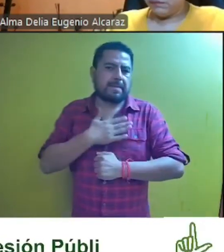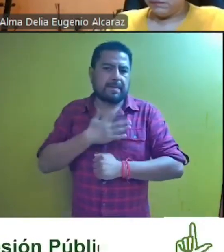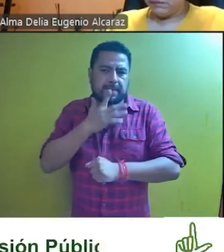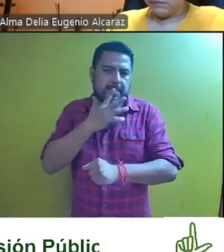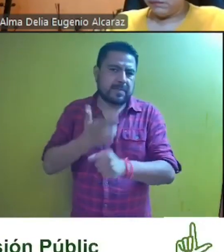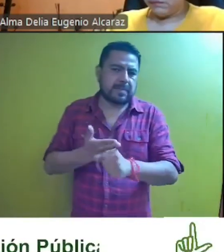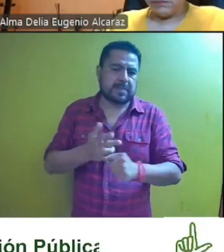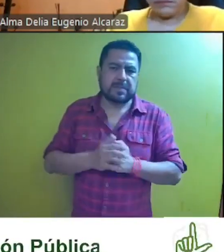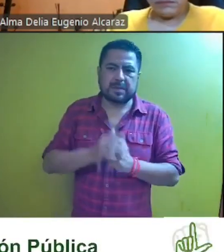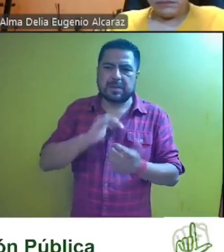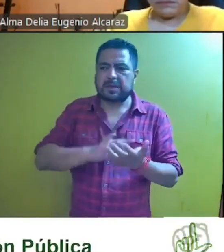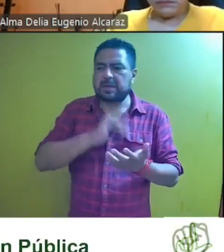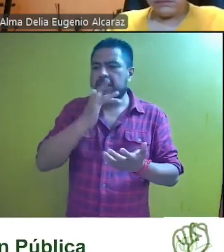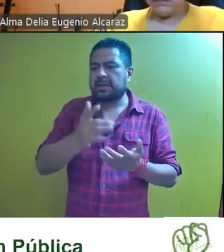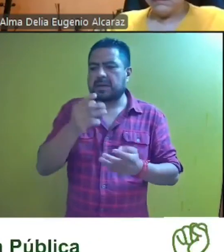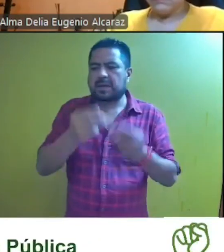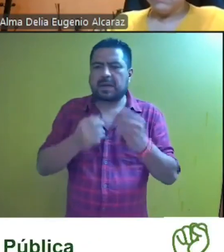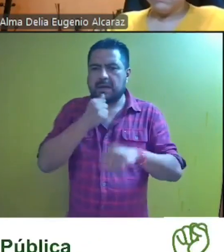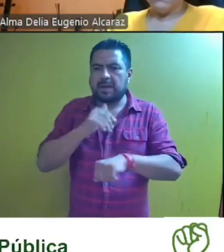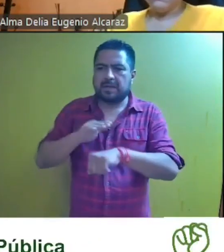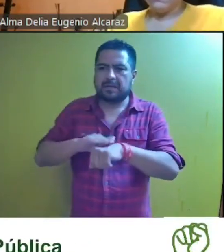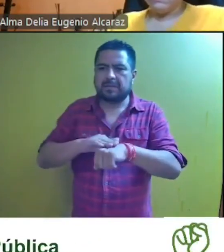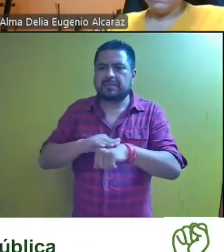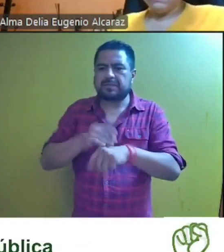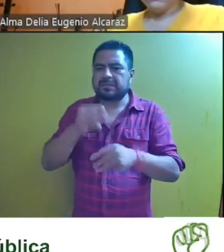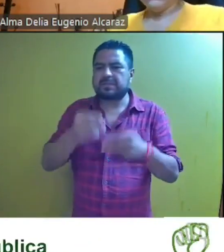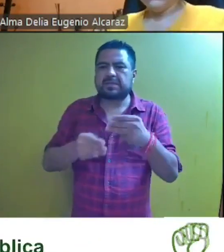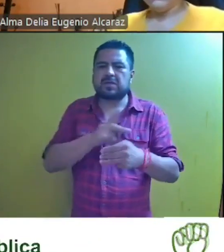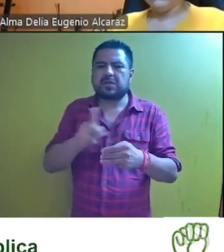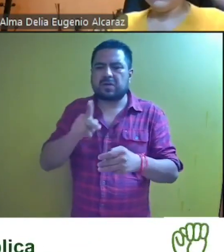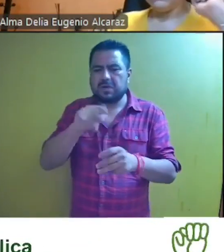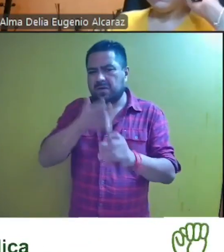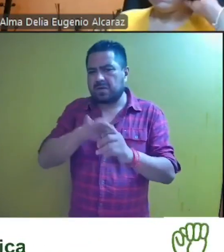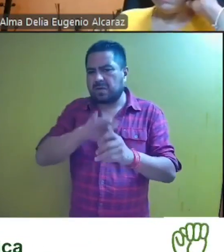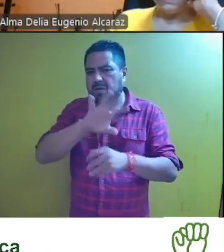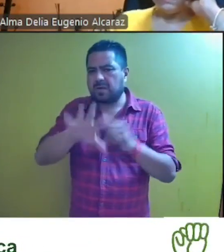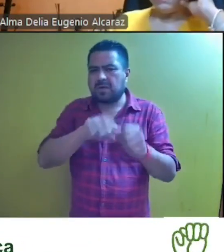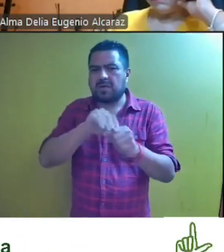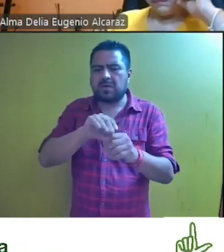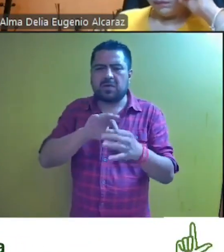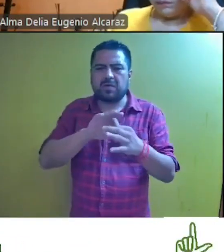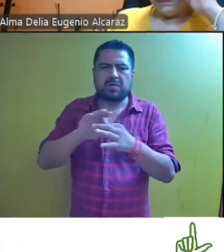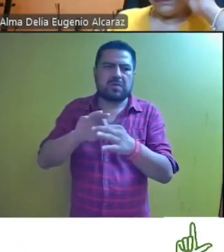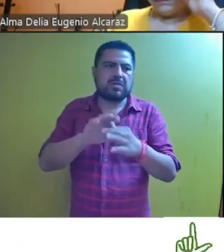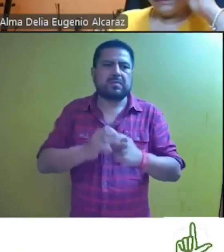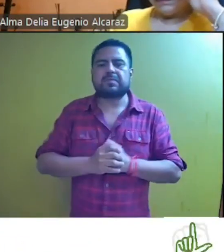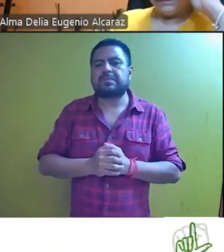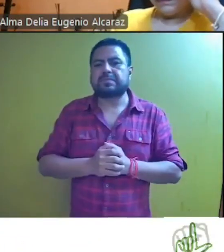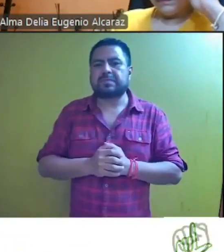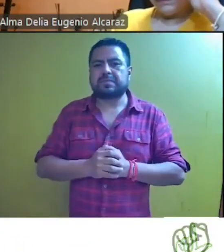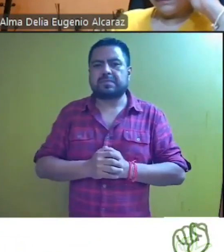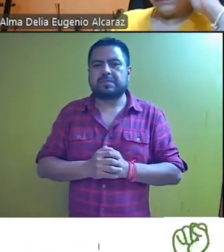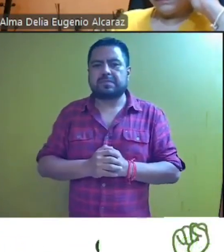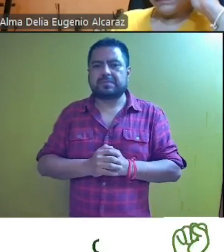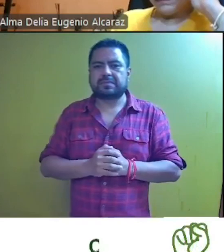gracias magistrada magistrada presidenta magistrada magistrada el proyecto de resolución fue aprobado por unanimidad de votos